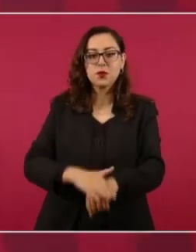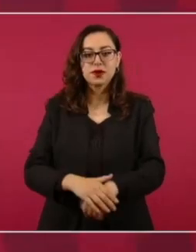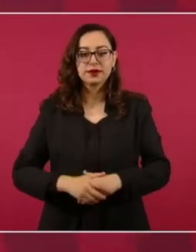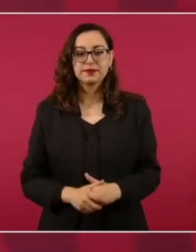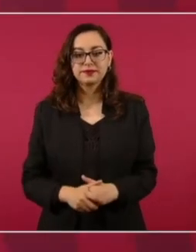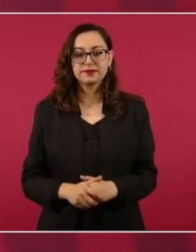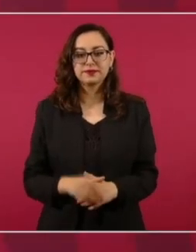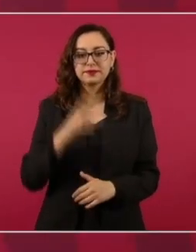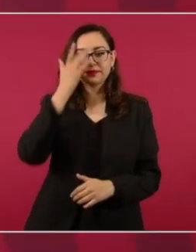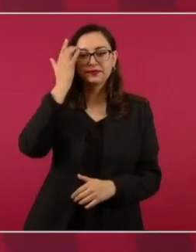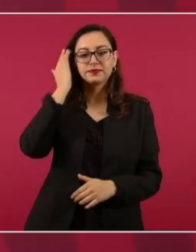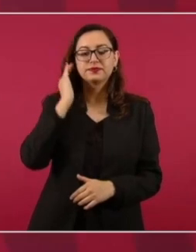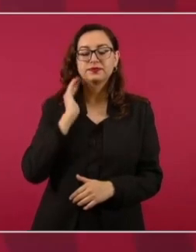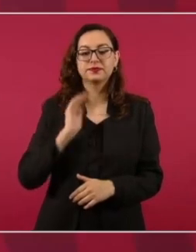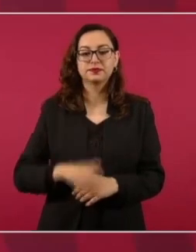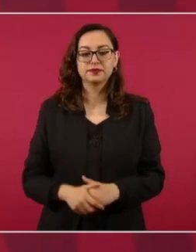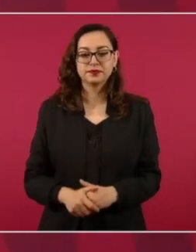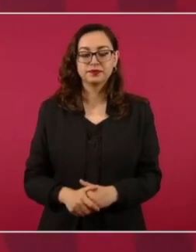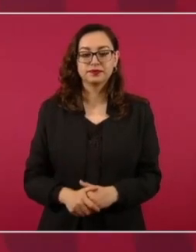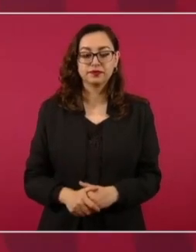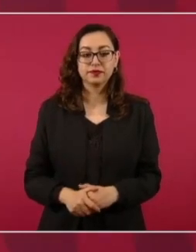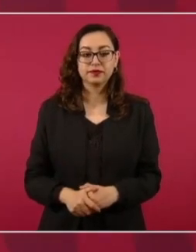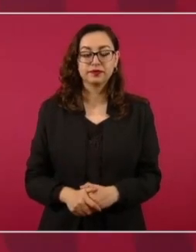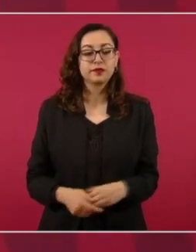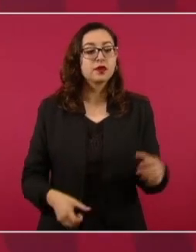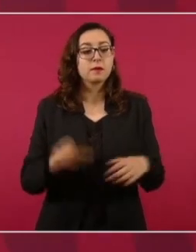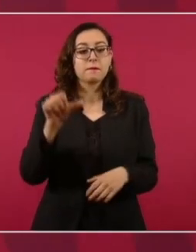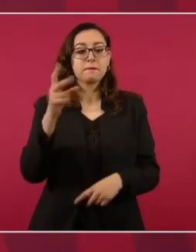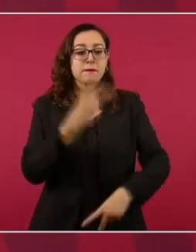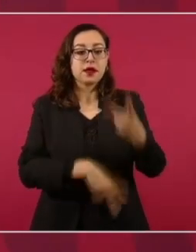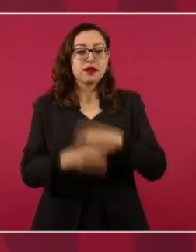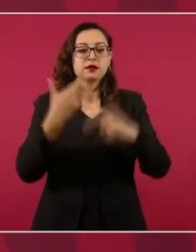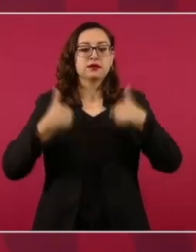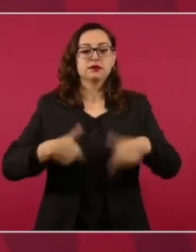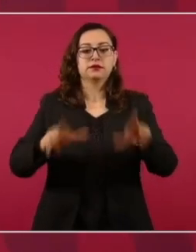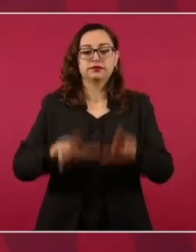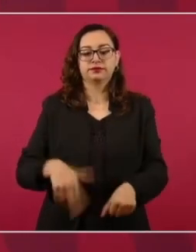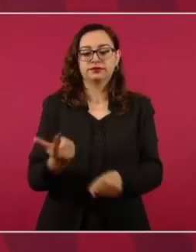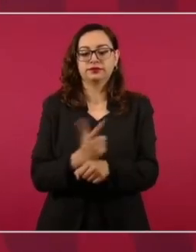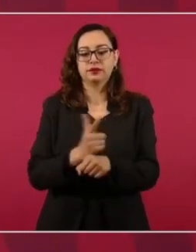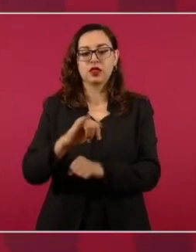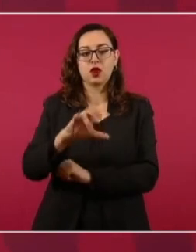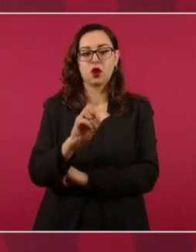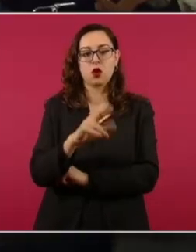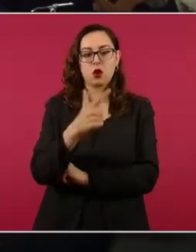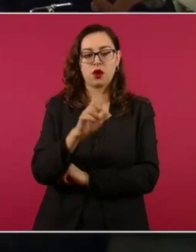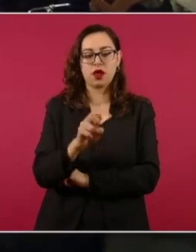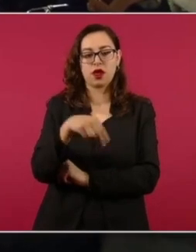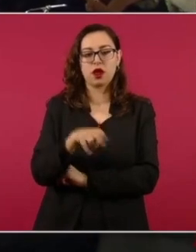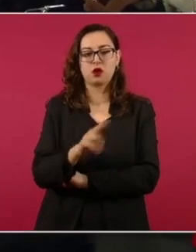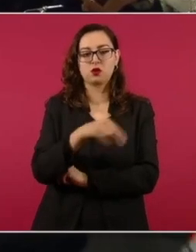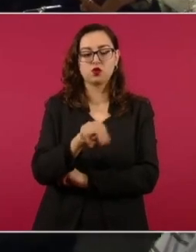Jorge Nuño dé a conocer lo que se está haciendo